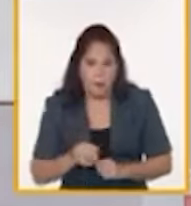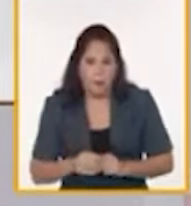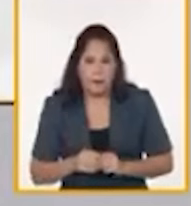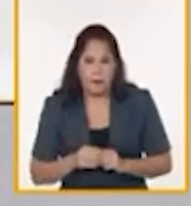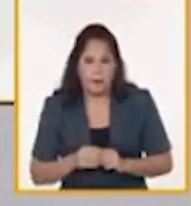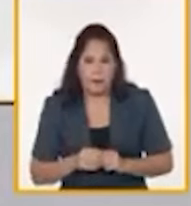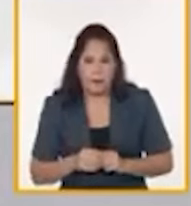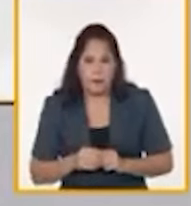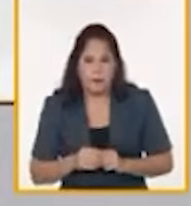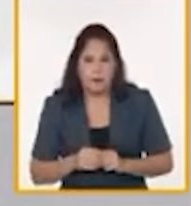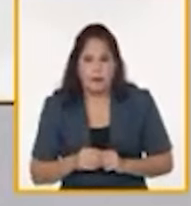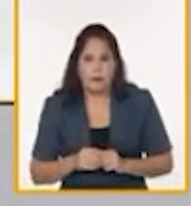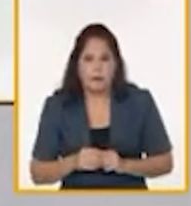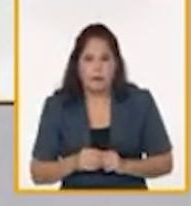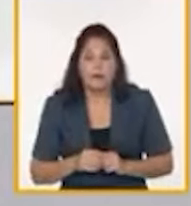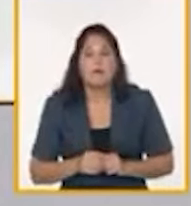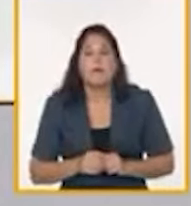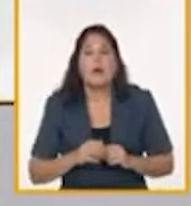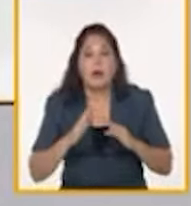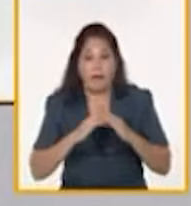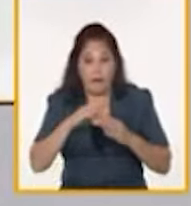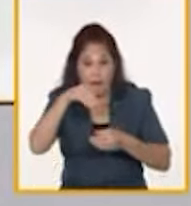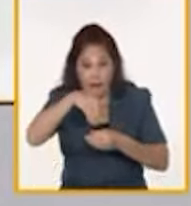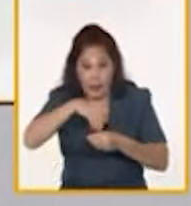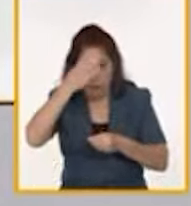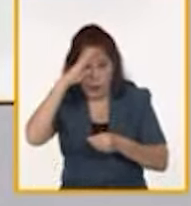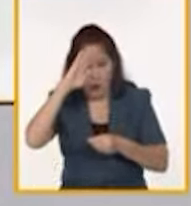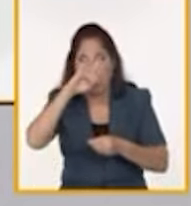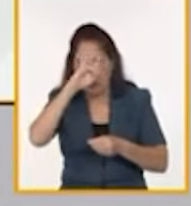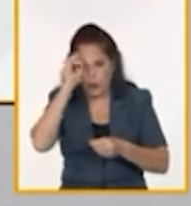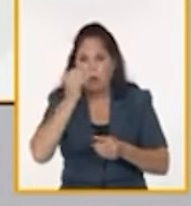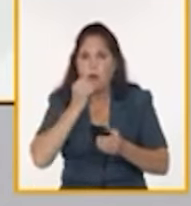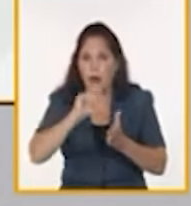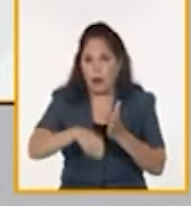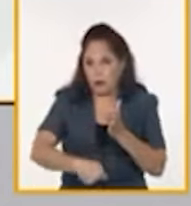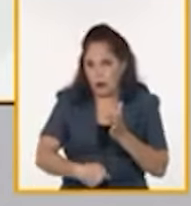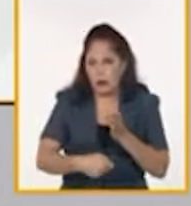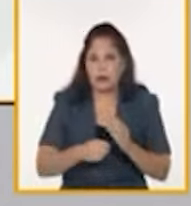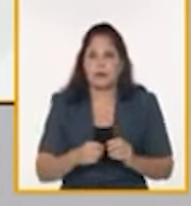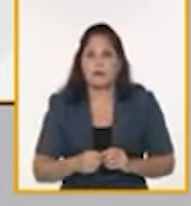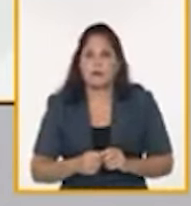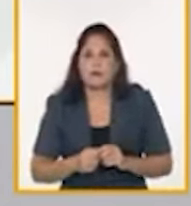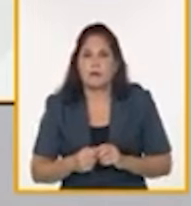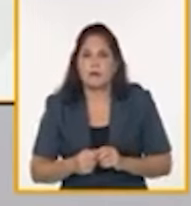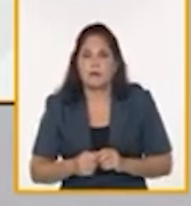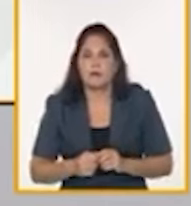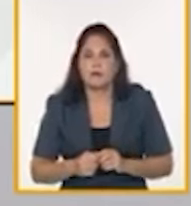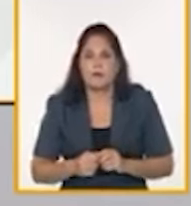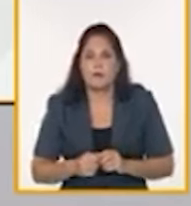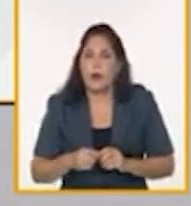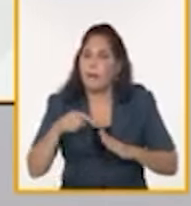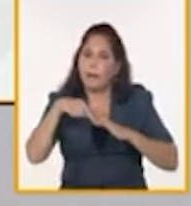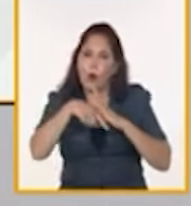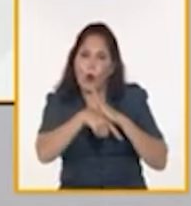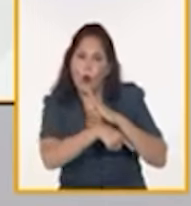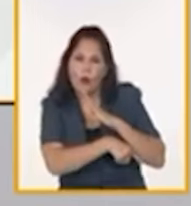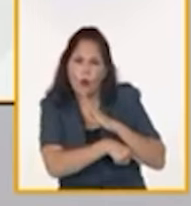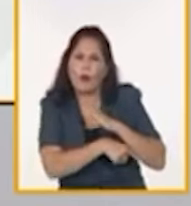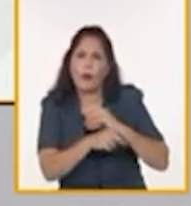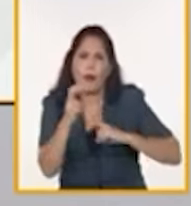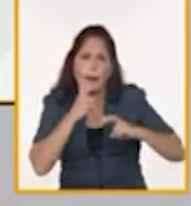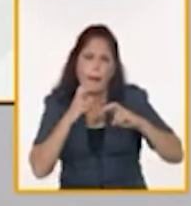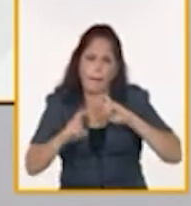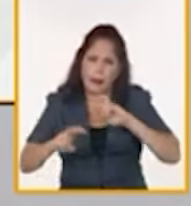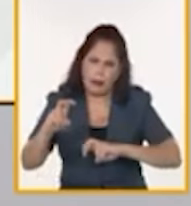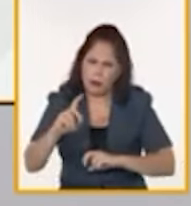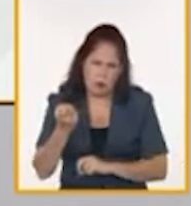cubanos que tienen residencia efectiva en el país. Que no entro en detalle, porque, bueno, aquí se realizaron recientemente también, con